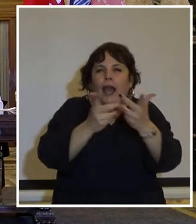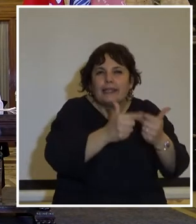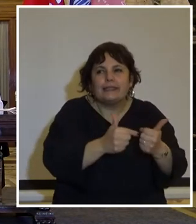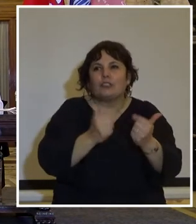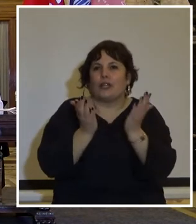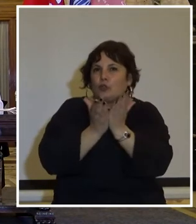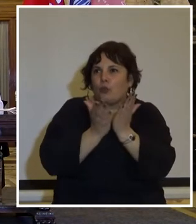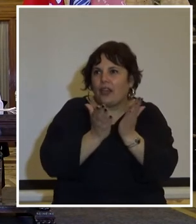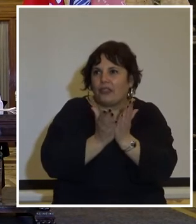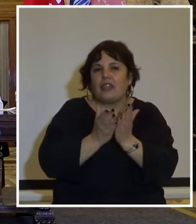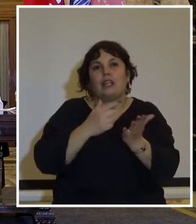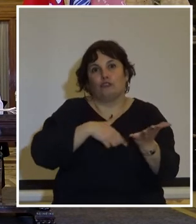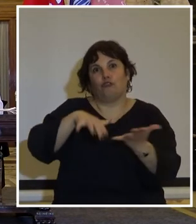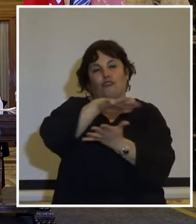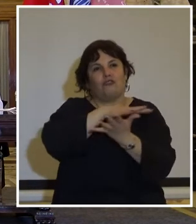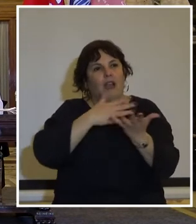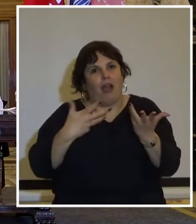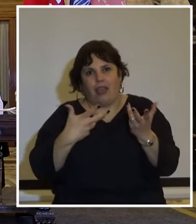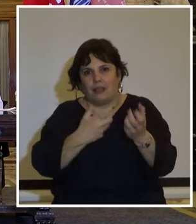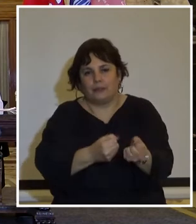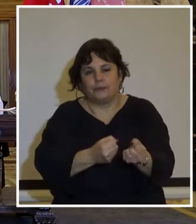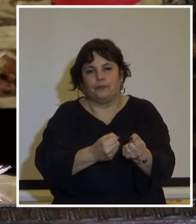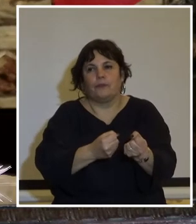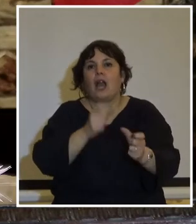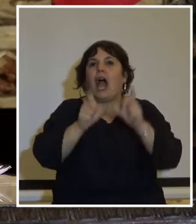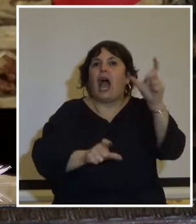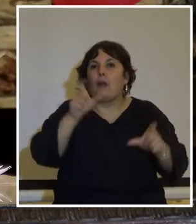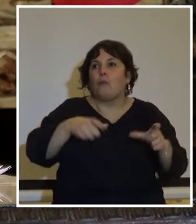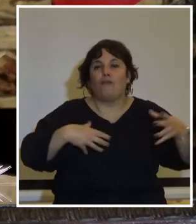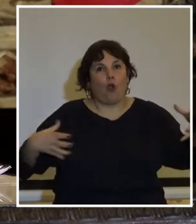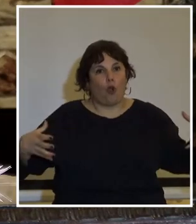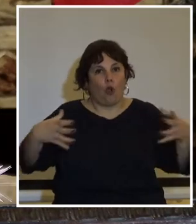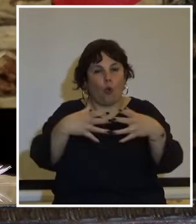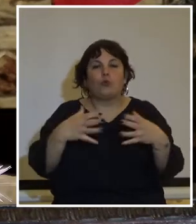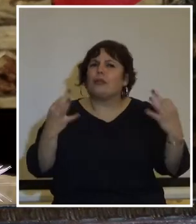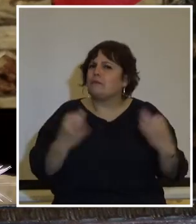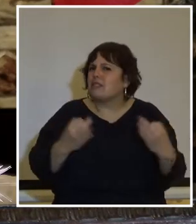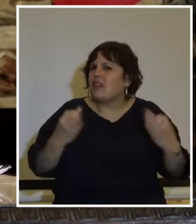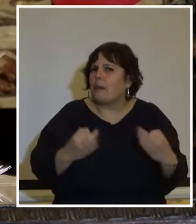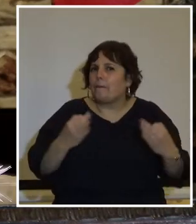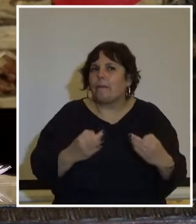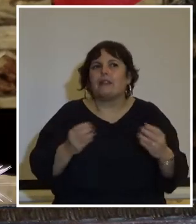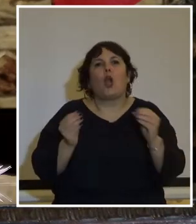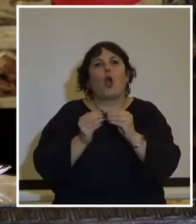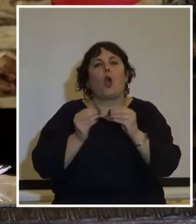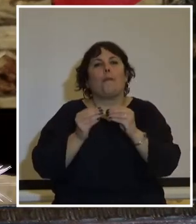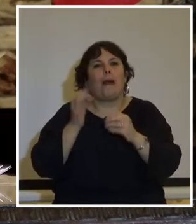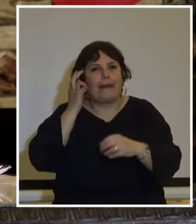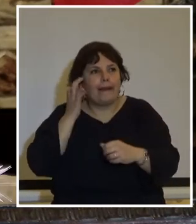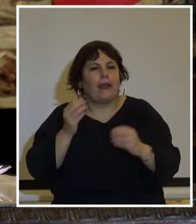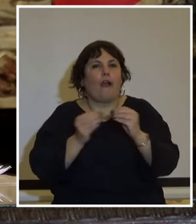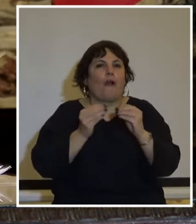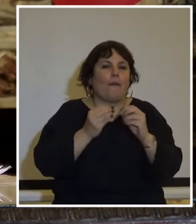estudiantiles y sociales al pueblo en su conjunto especialmente a las compañeras los